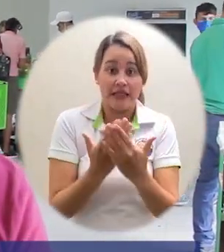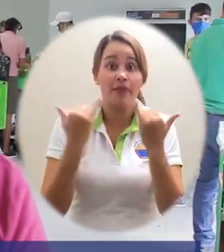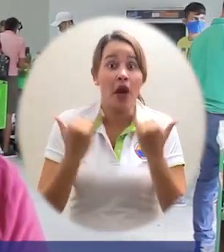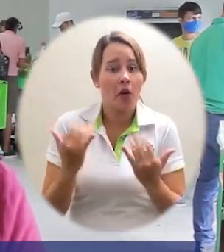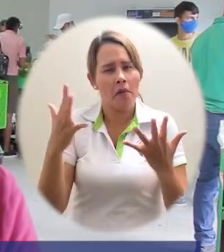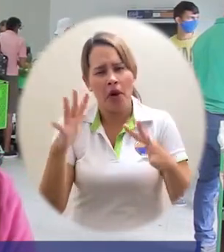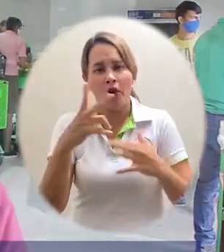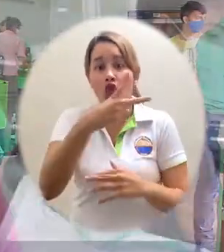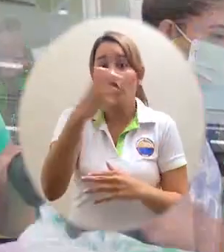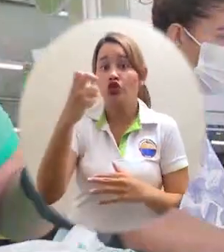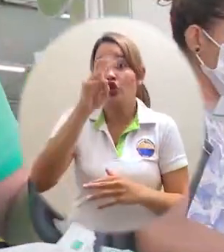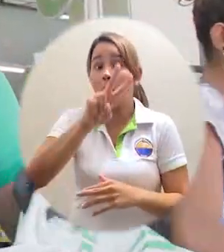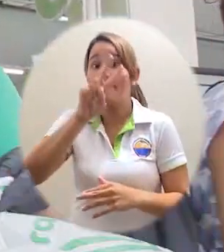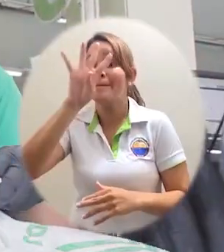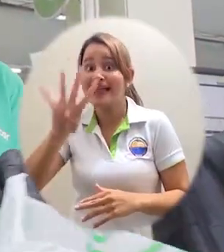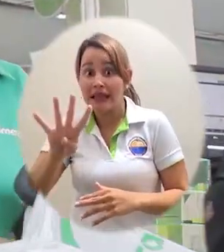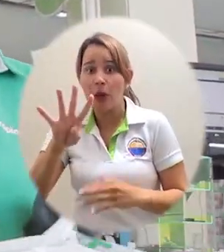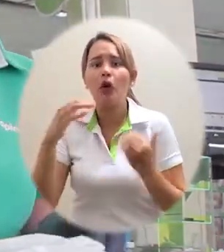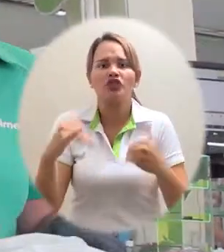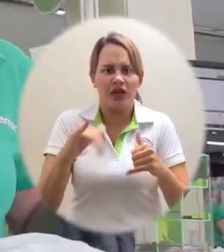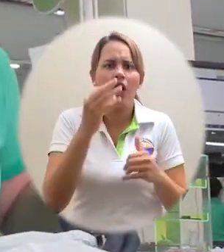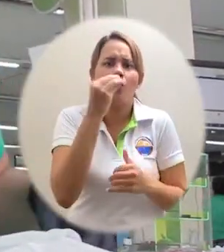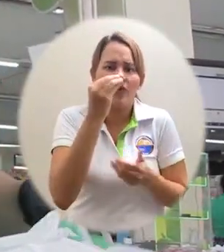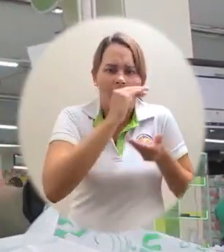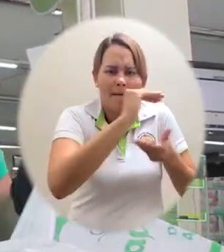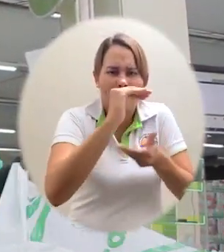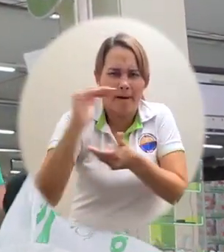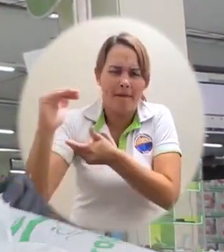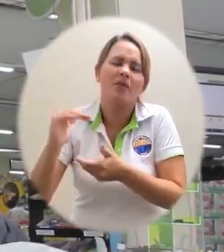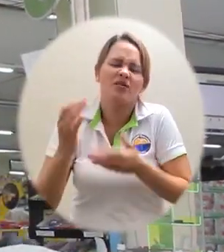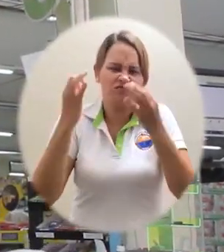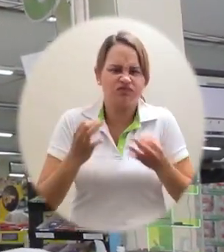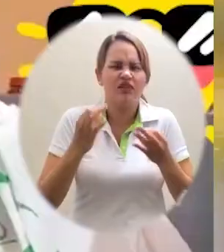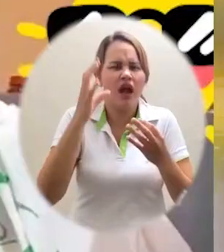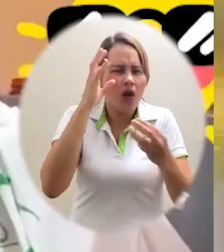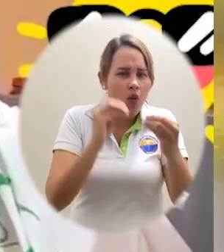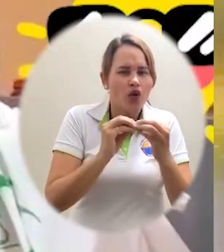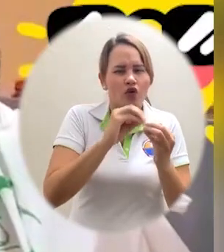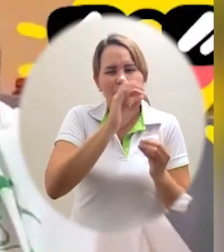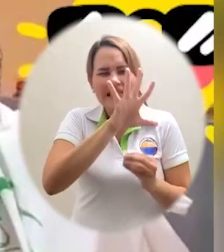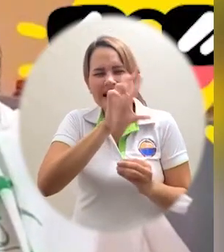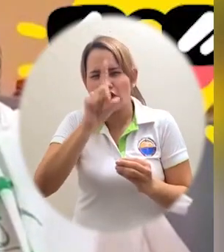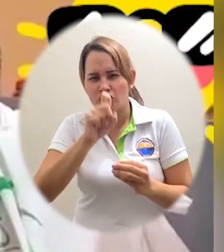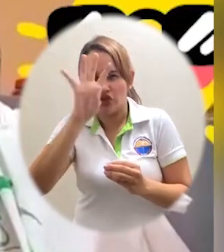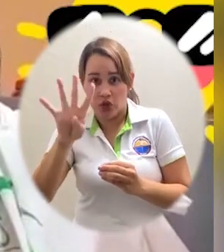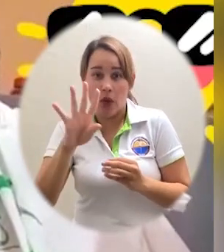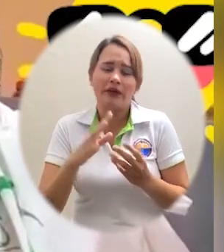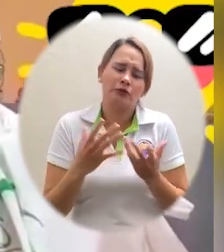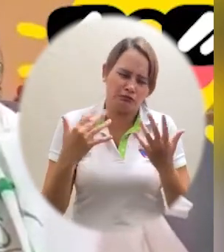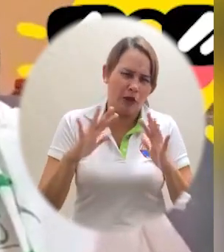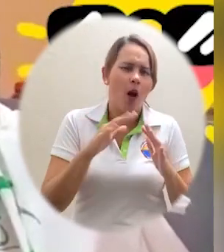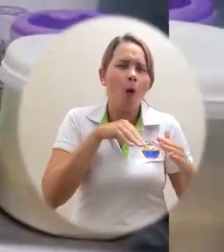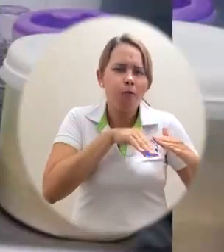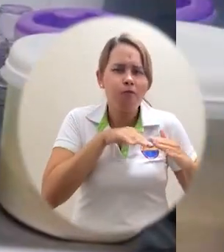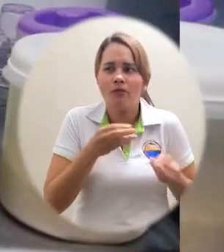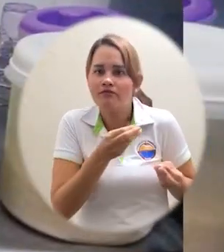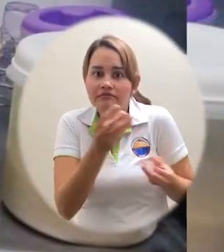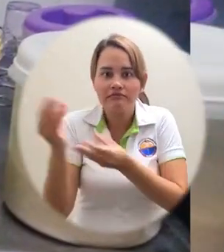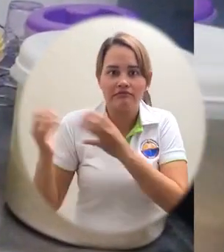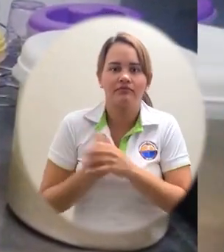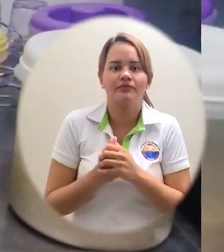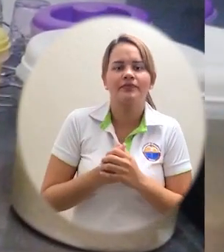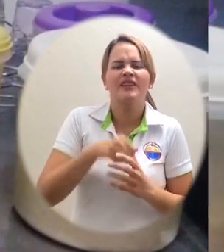contribuido con este apoyo. Al día de hoy han sido entregados 224 de los 564 mercados que están programados para los